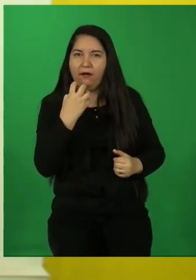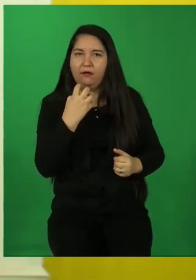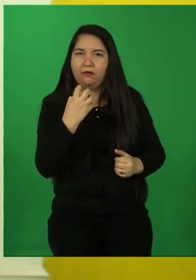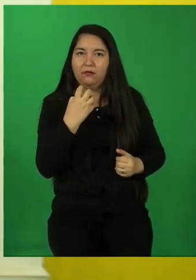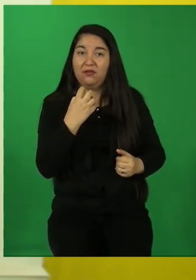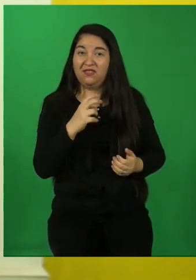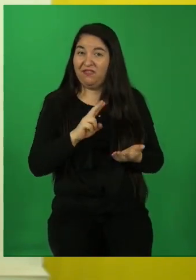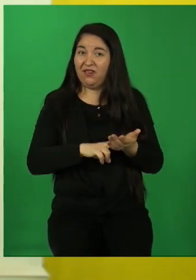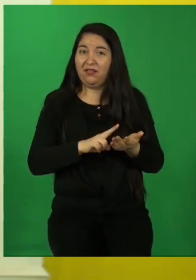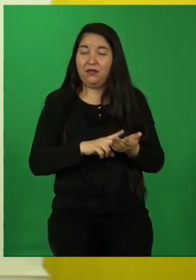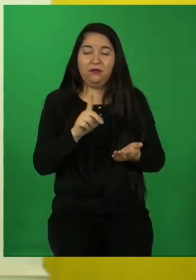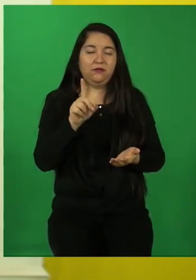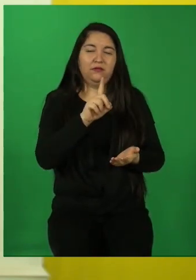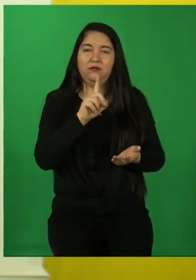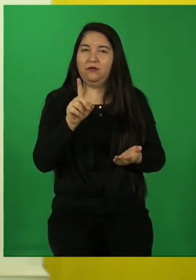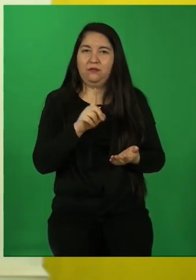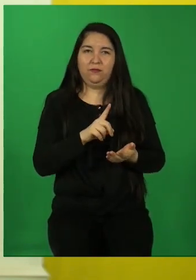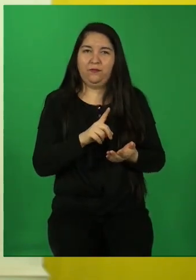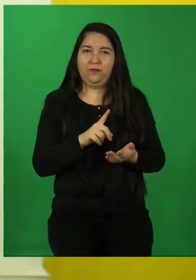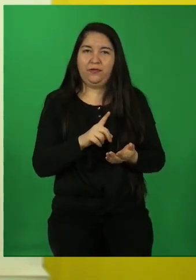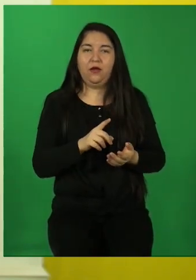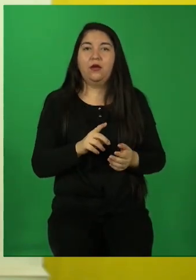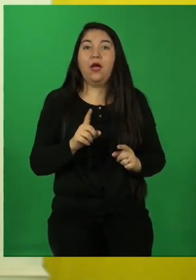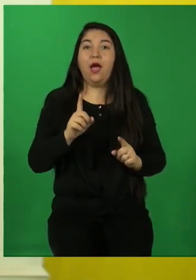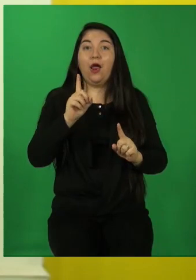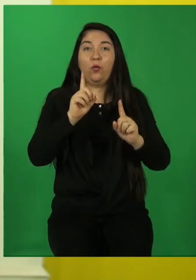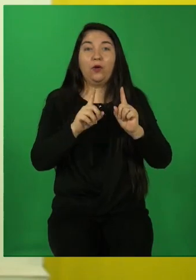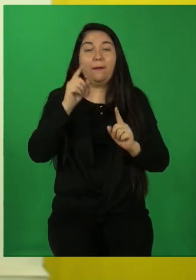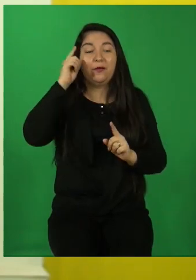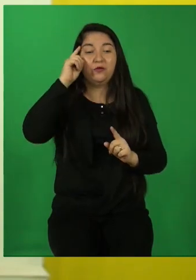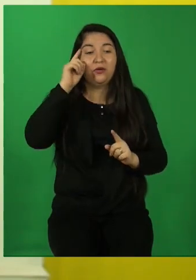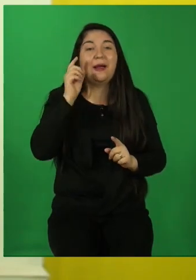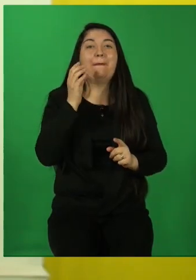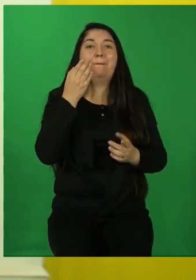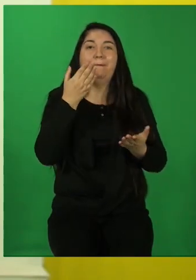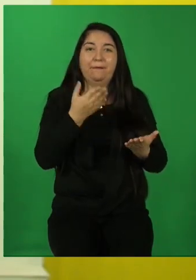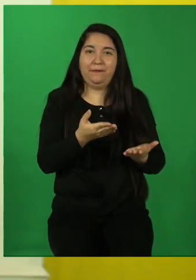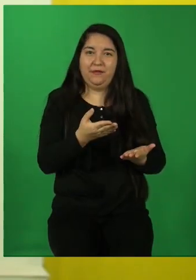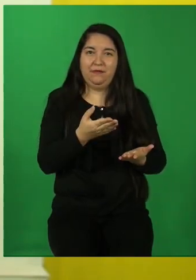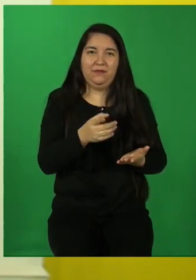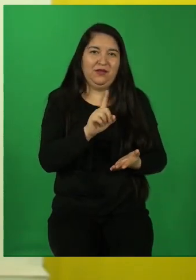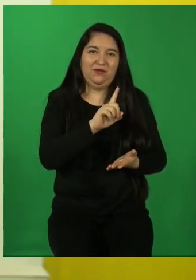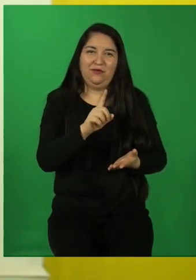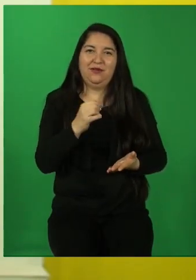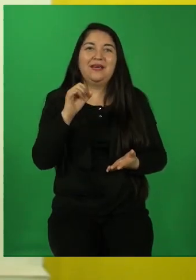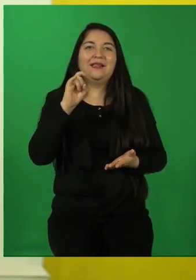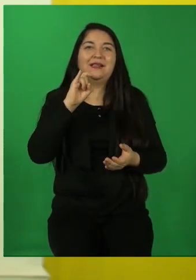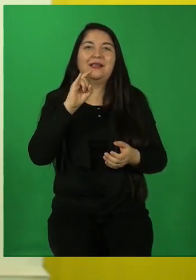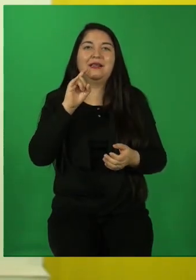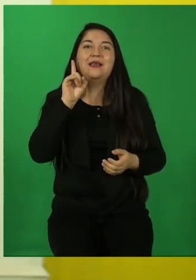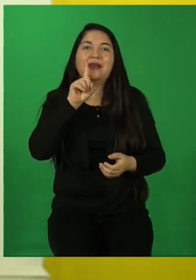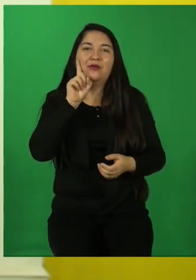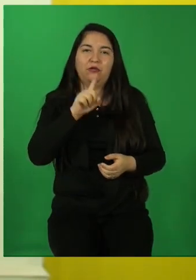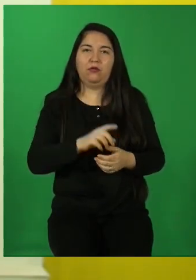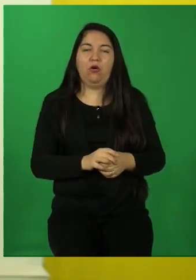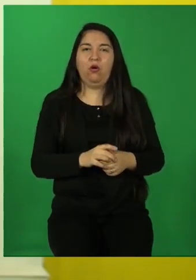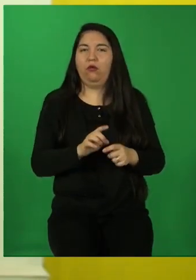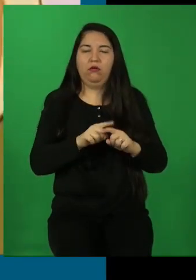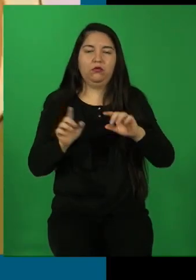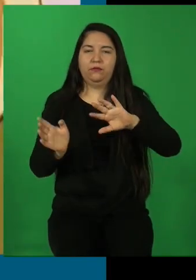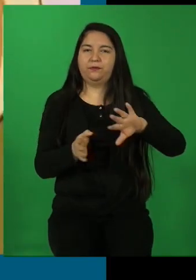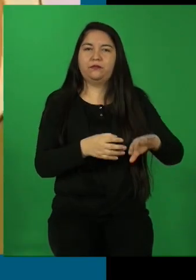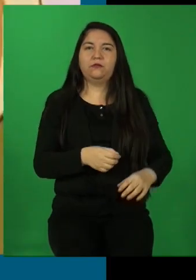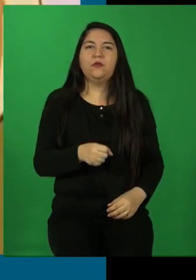Son estereotipos. También está el estereotipo de los ancianos. Que los ancianos son lentos,